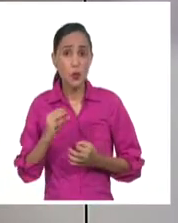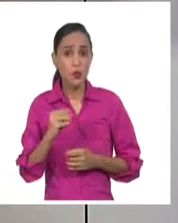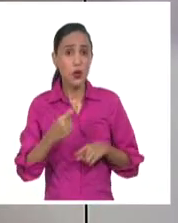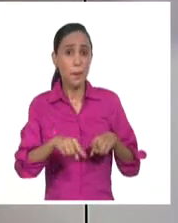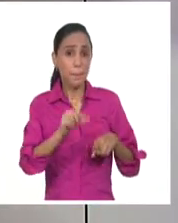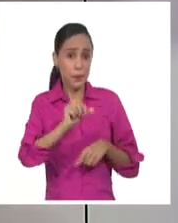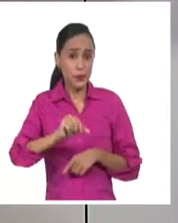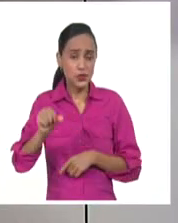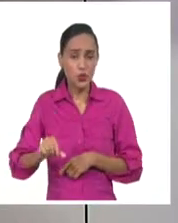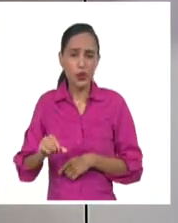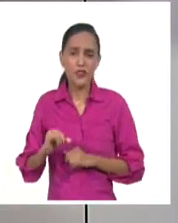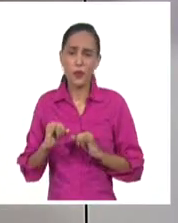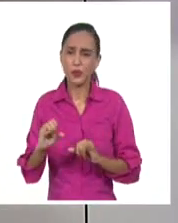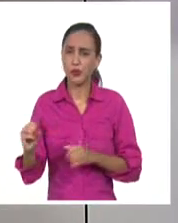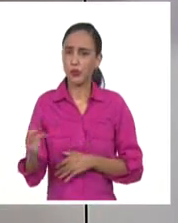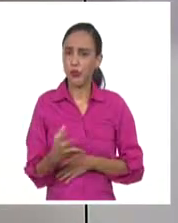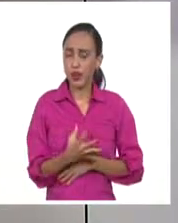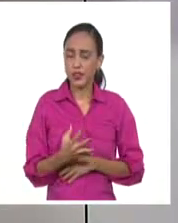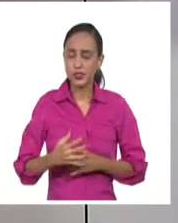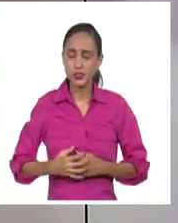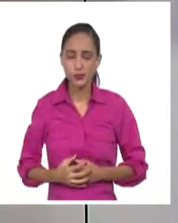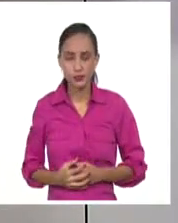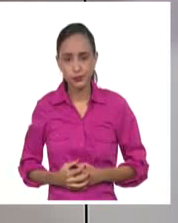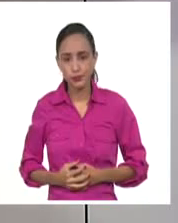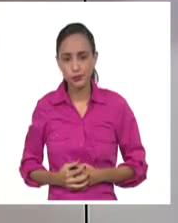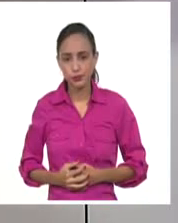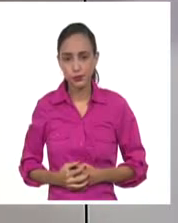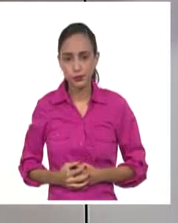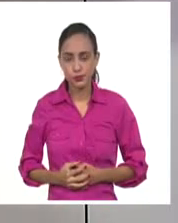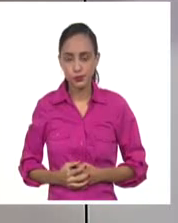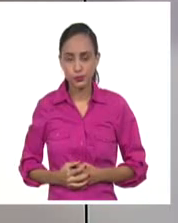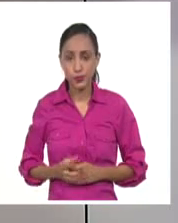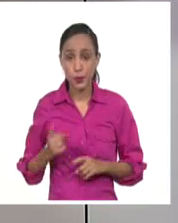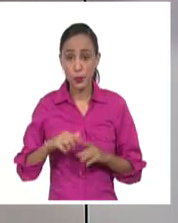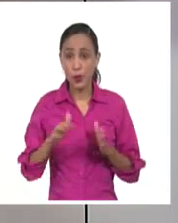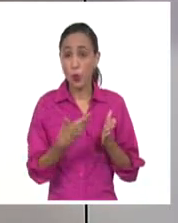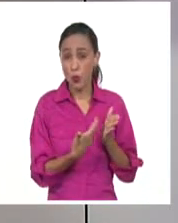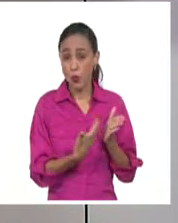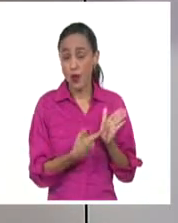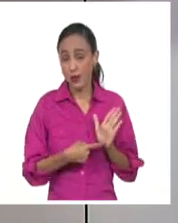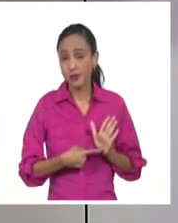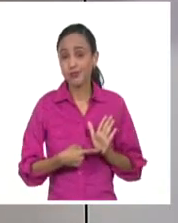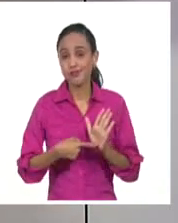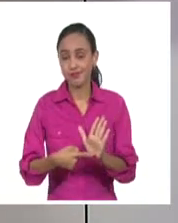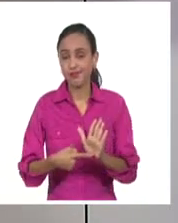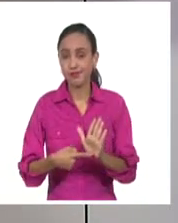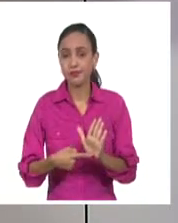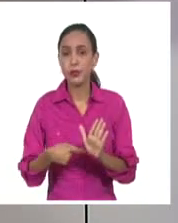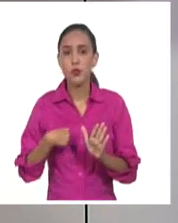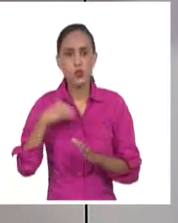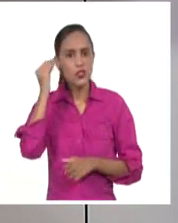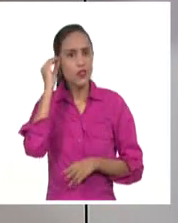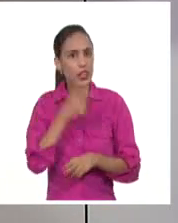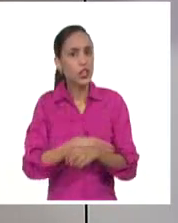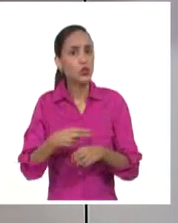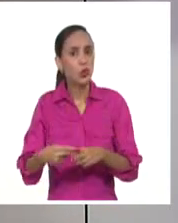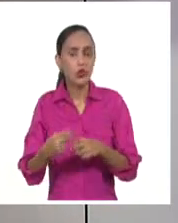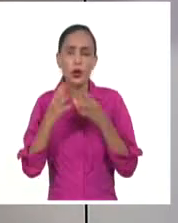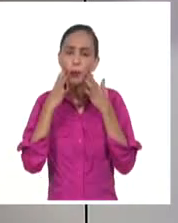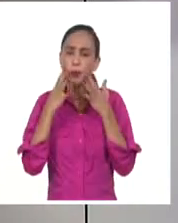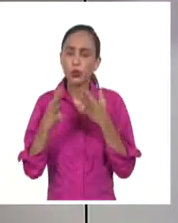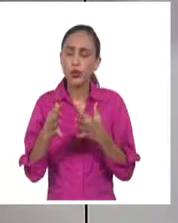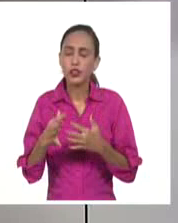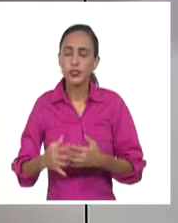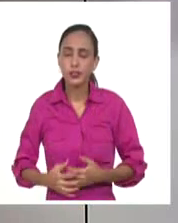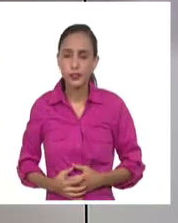de desinformación y movimientos negacionistas de todo tipo, pero la evidencia es clara y el conocimiento de la historia es clave. Un